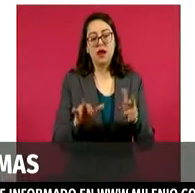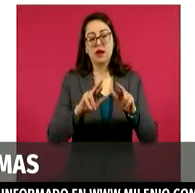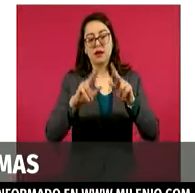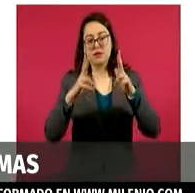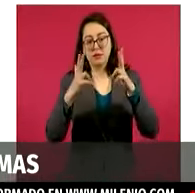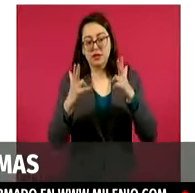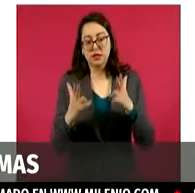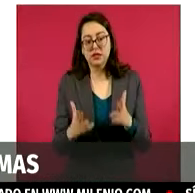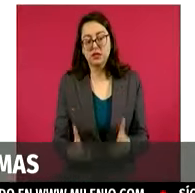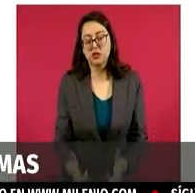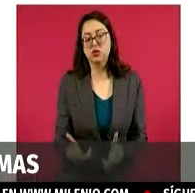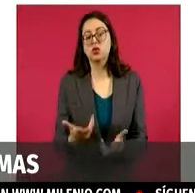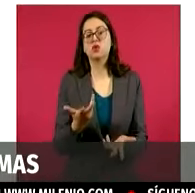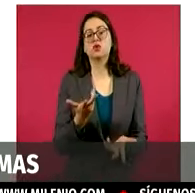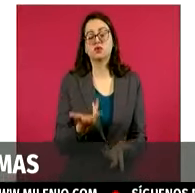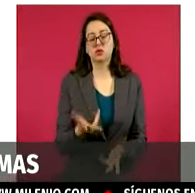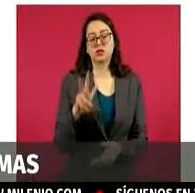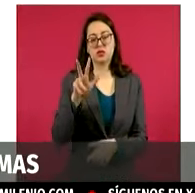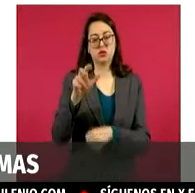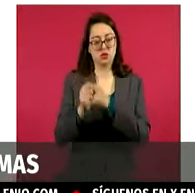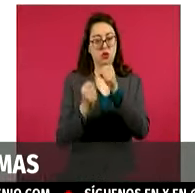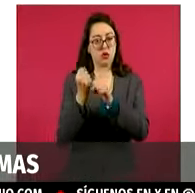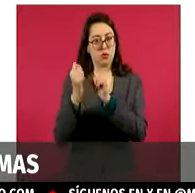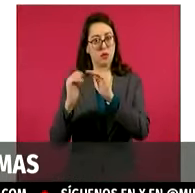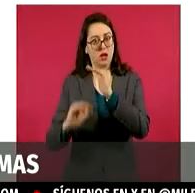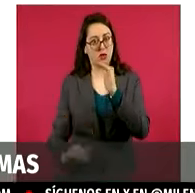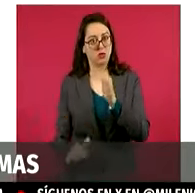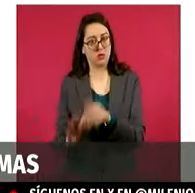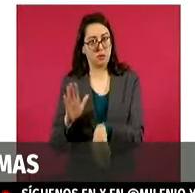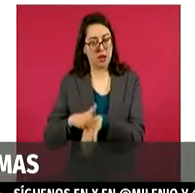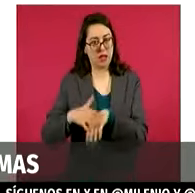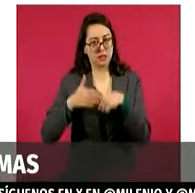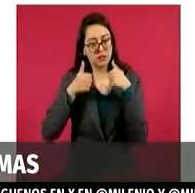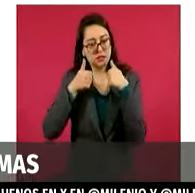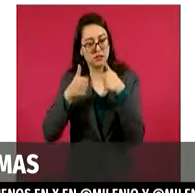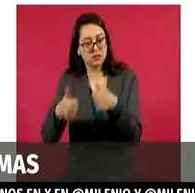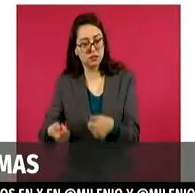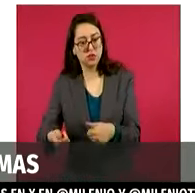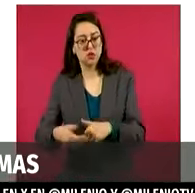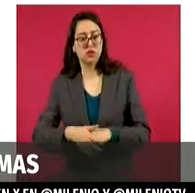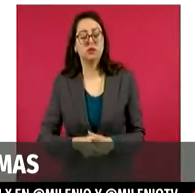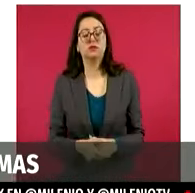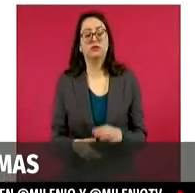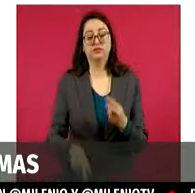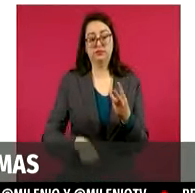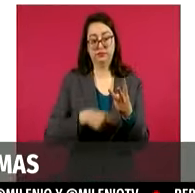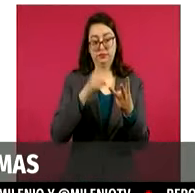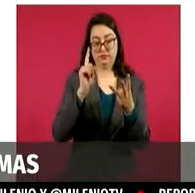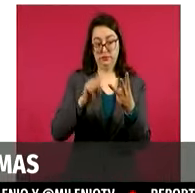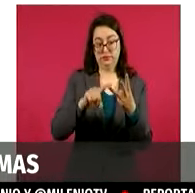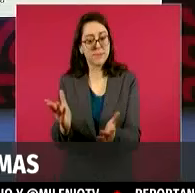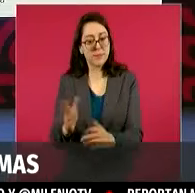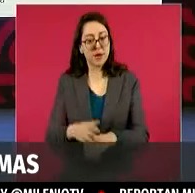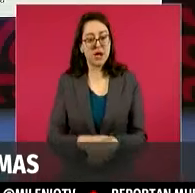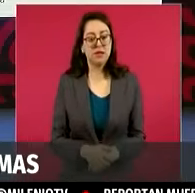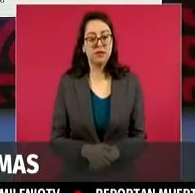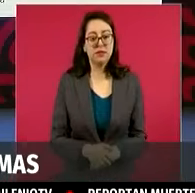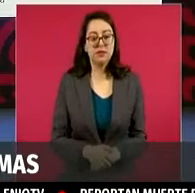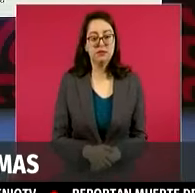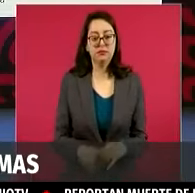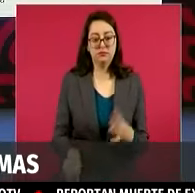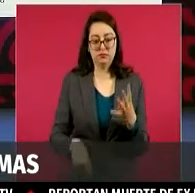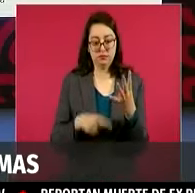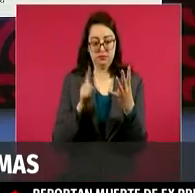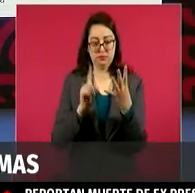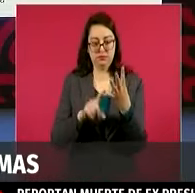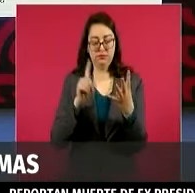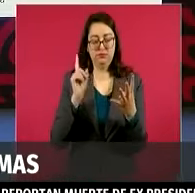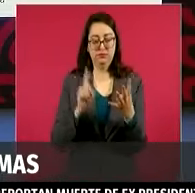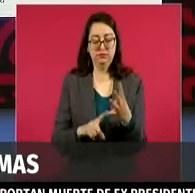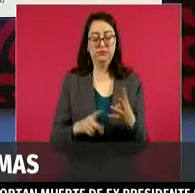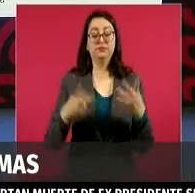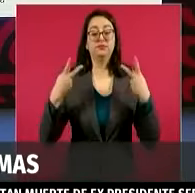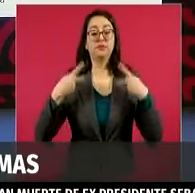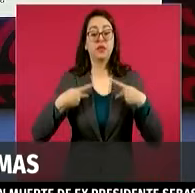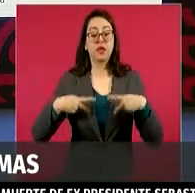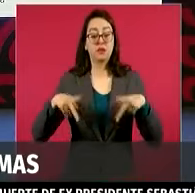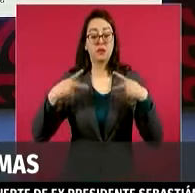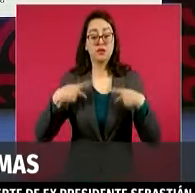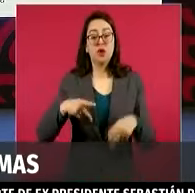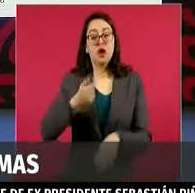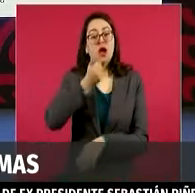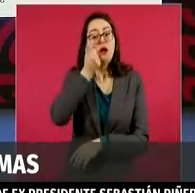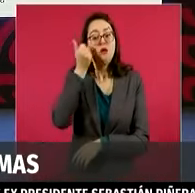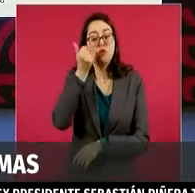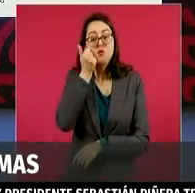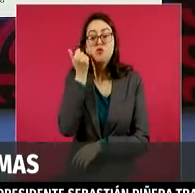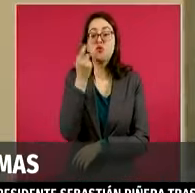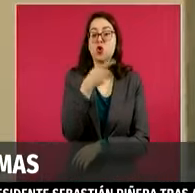interno que se sigue en el Congreso de la Unión respecto a ello. Ahora, consejera, ¿estaríamos hablando de un retroceso en el proceso democrático de nuestro país con esto?